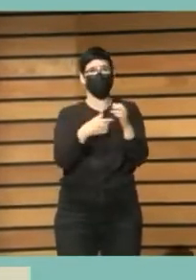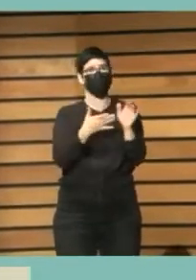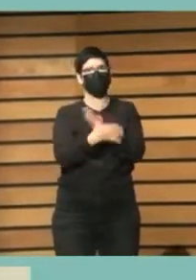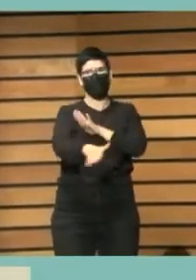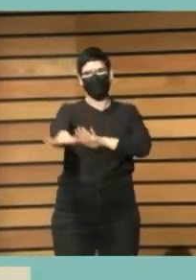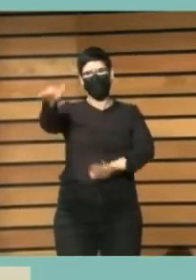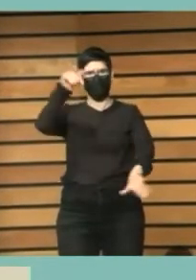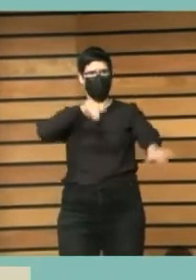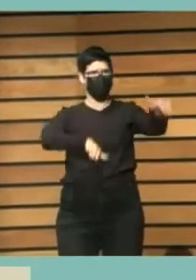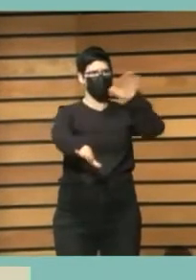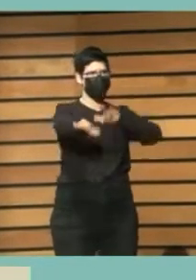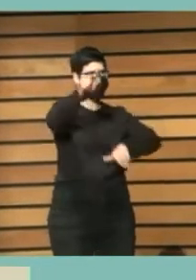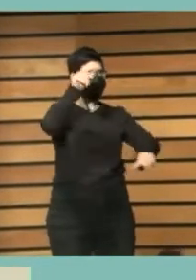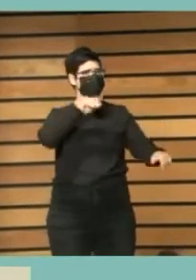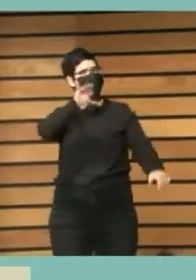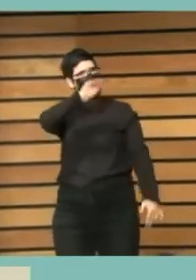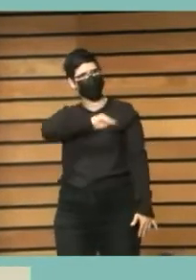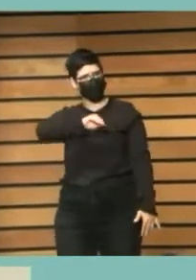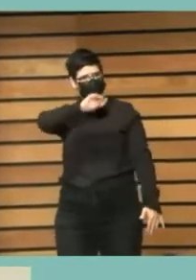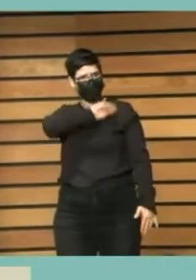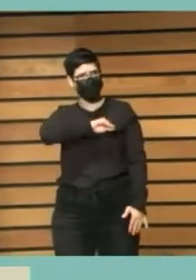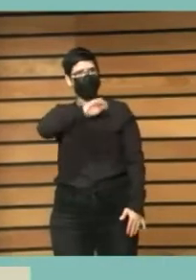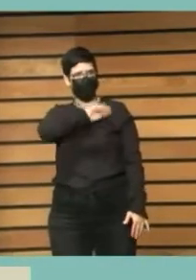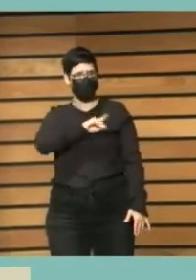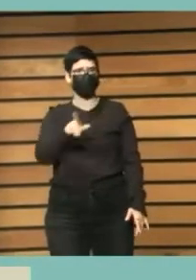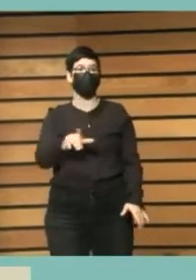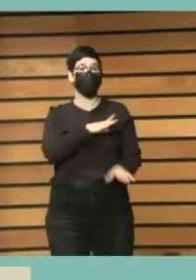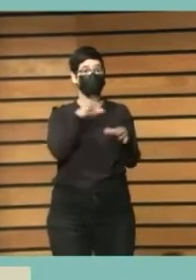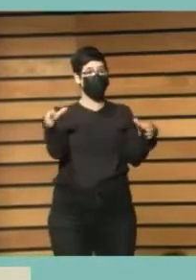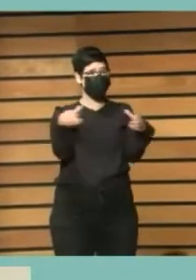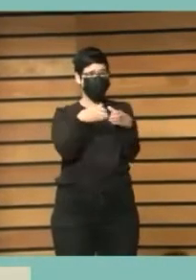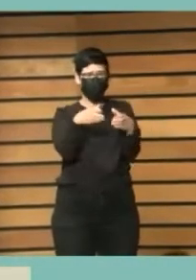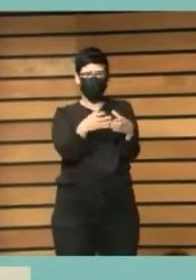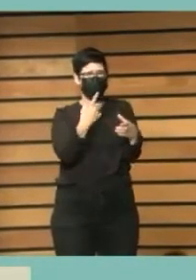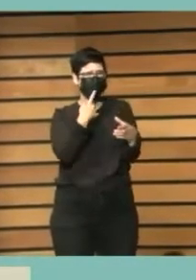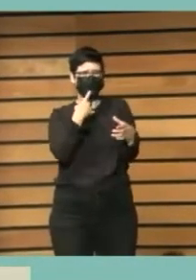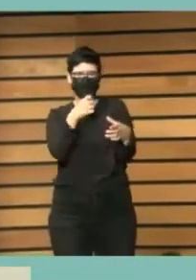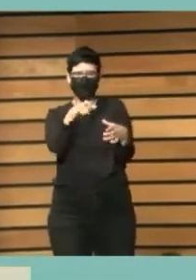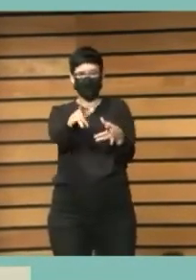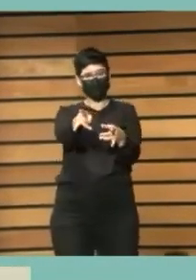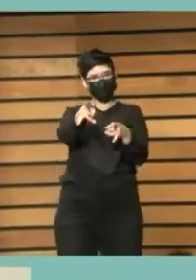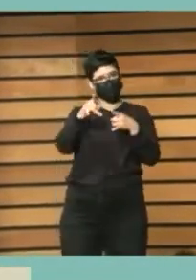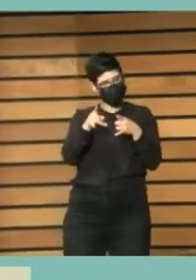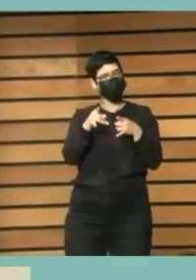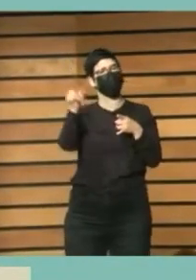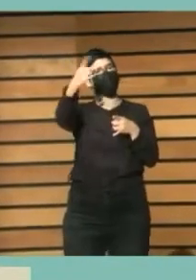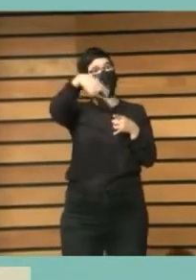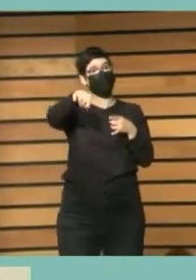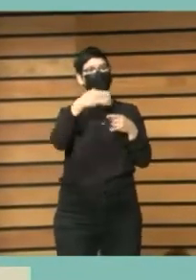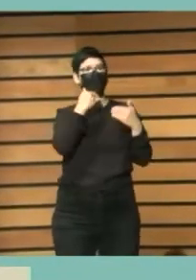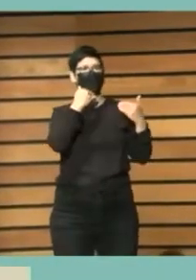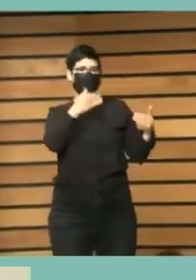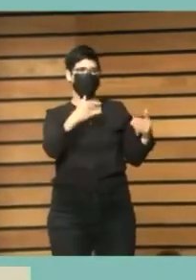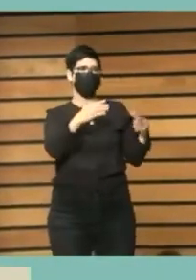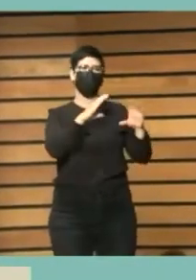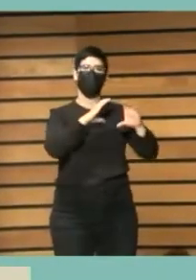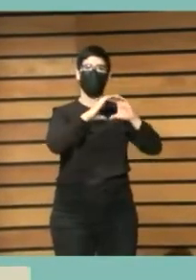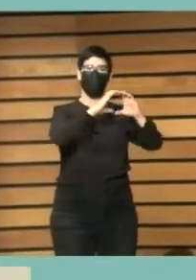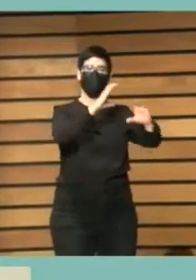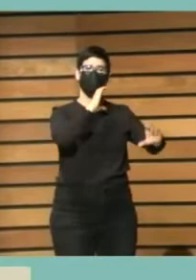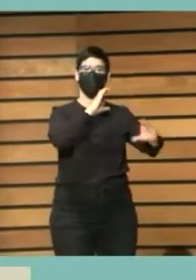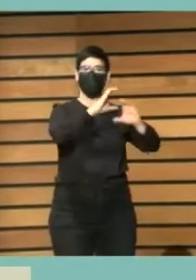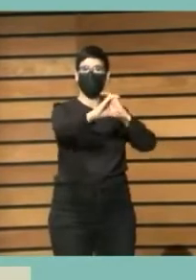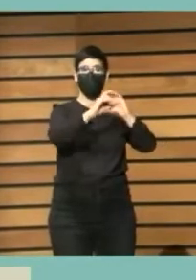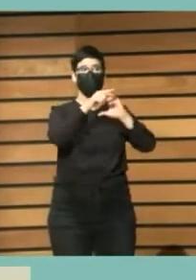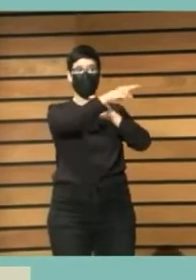puede atraer a las bibliotecas ese grupo tan difícil de al cual llegar y bueno y vehicular a través de ese canal la agenda 2030